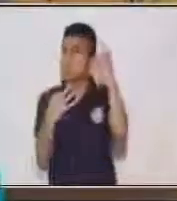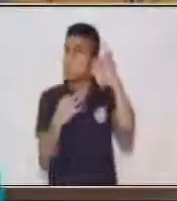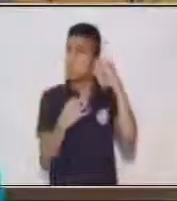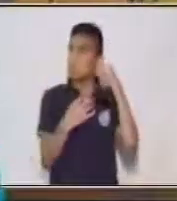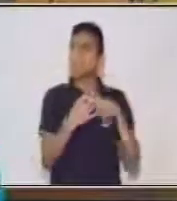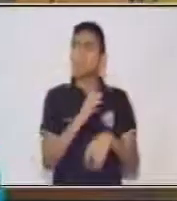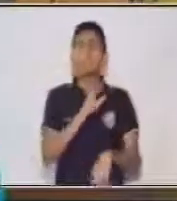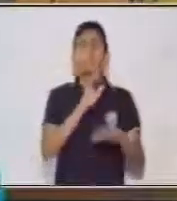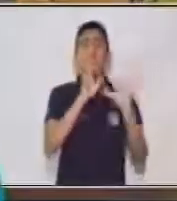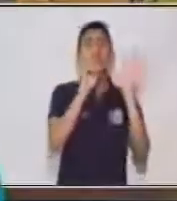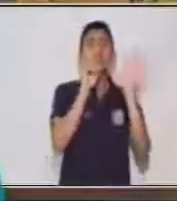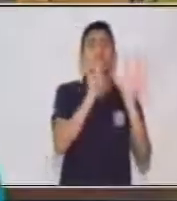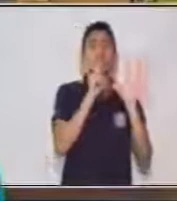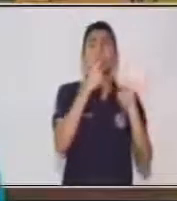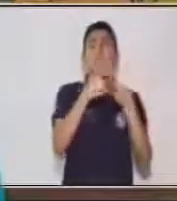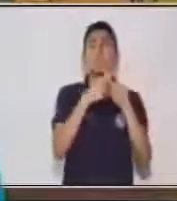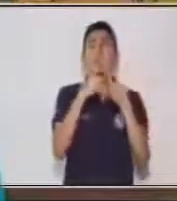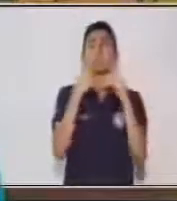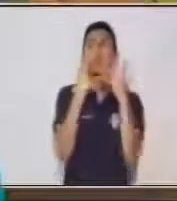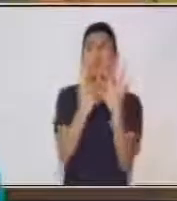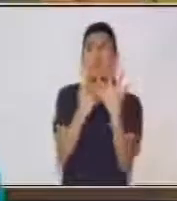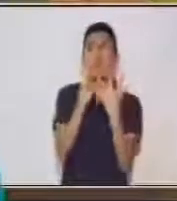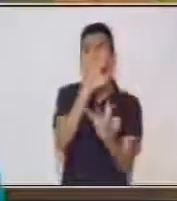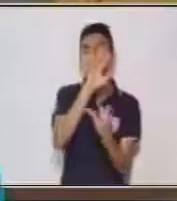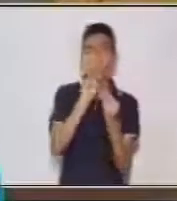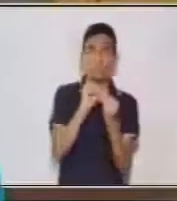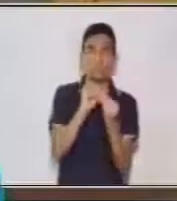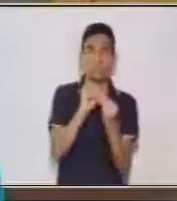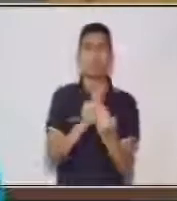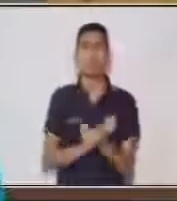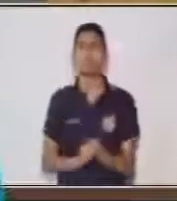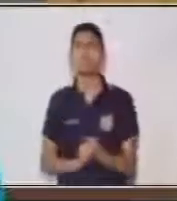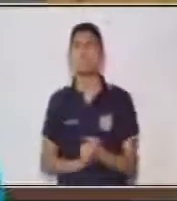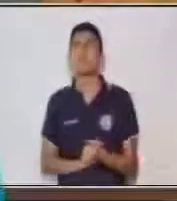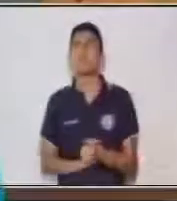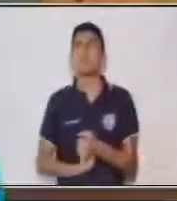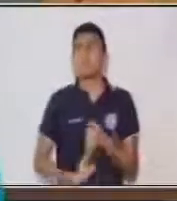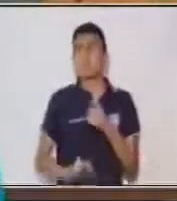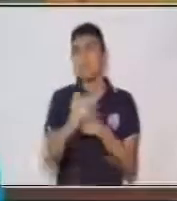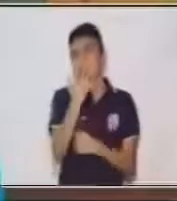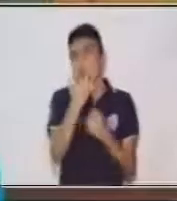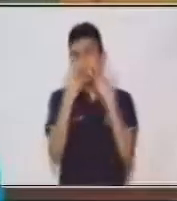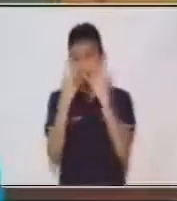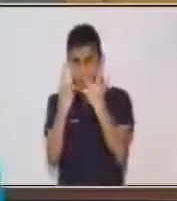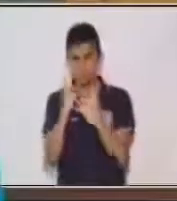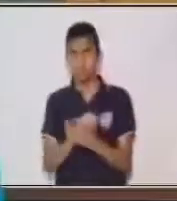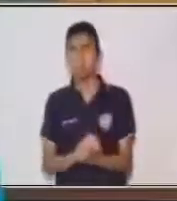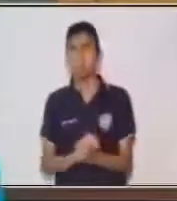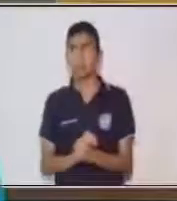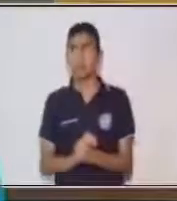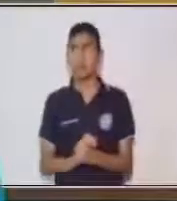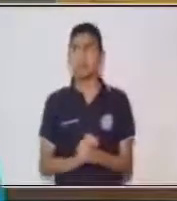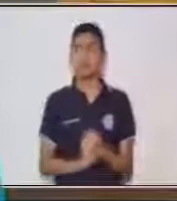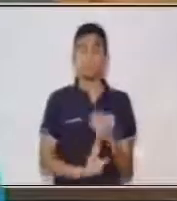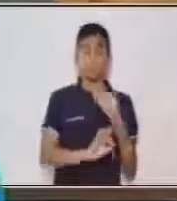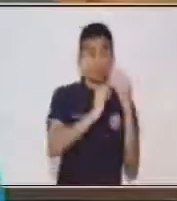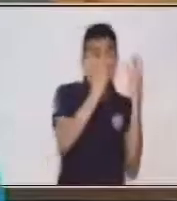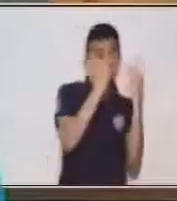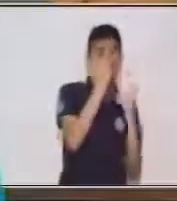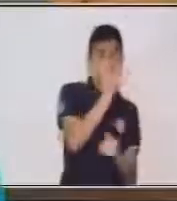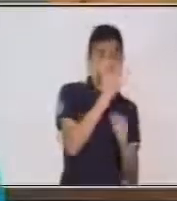seis por seis es igual a treinta y seis. Y treinta y seis